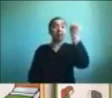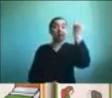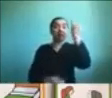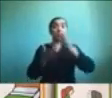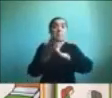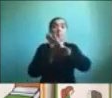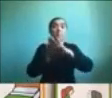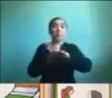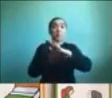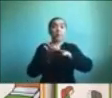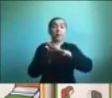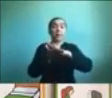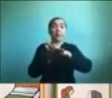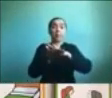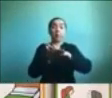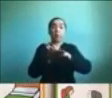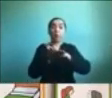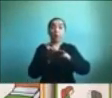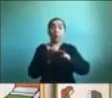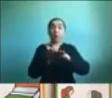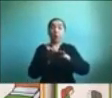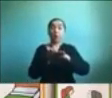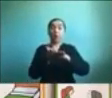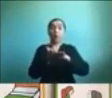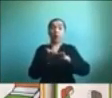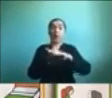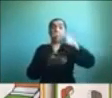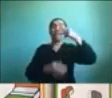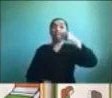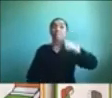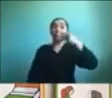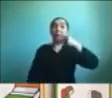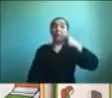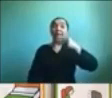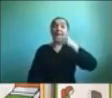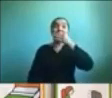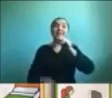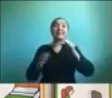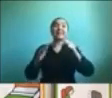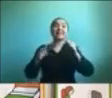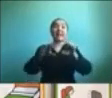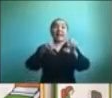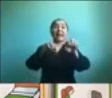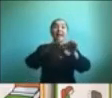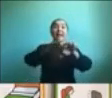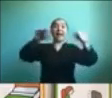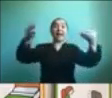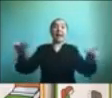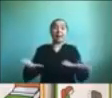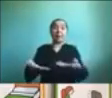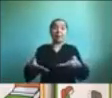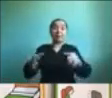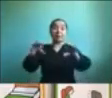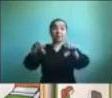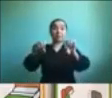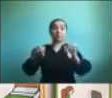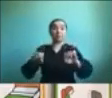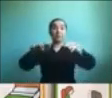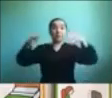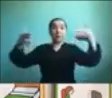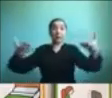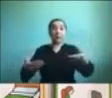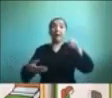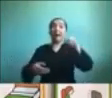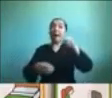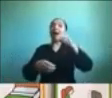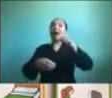ejemplo en este caso el martes hay un dibujo de una cama lo que significa que el niño los días martes tiene que hacer